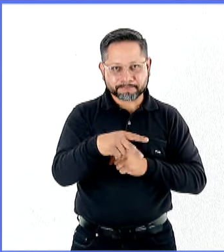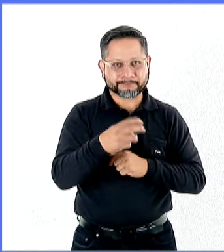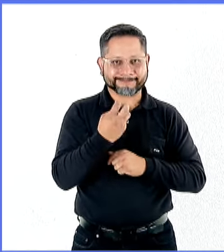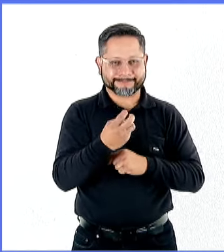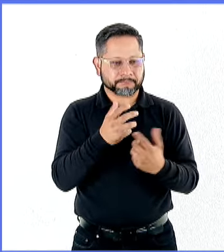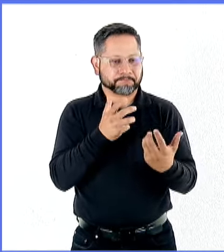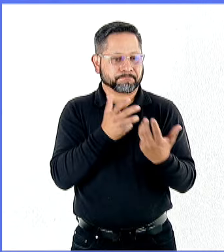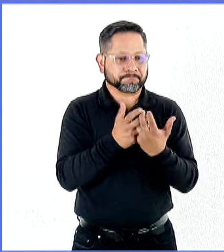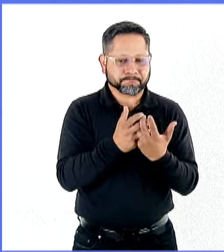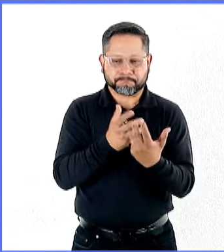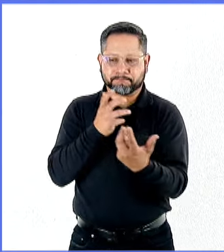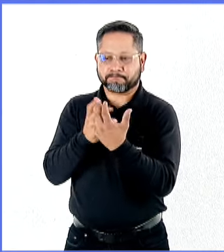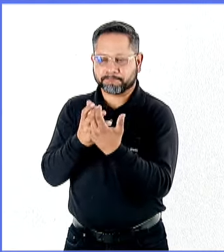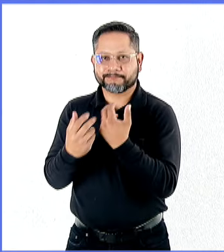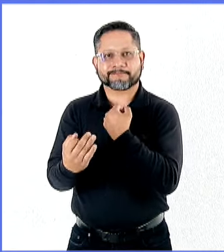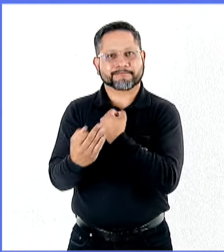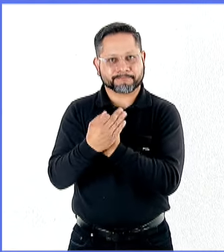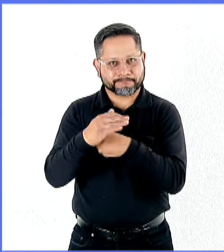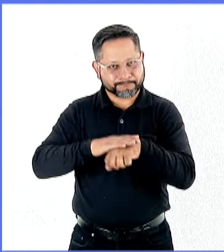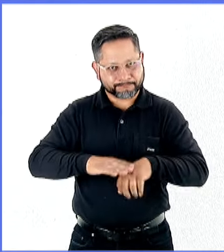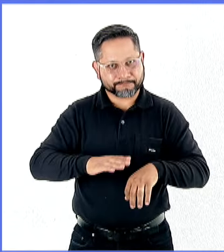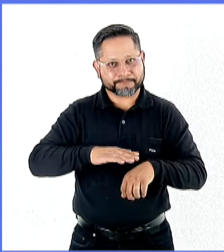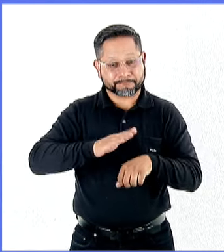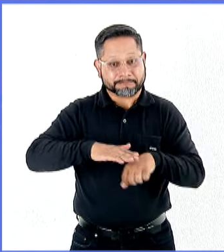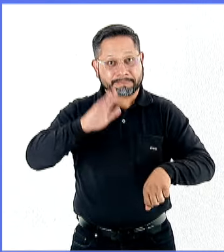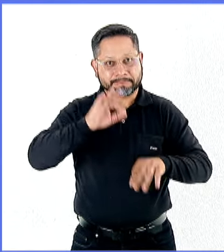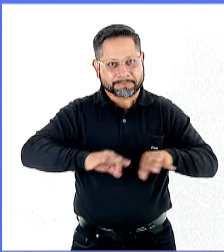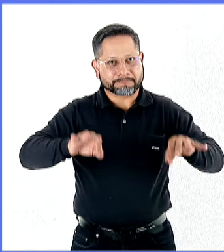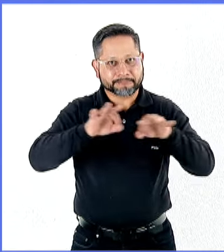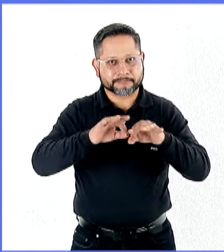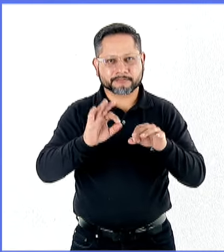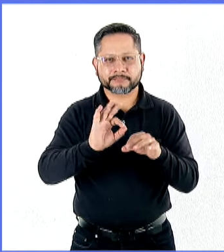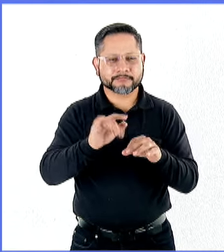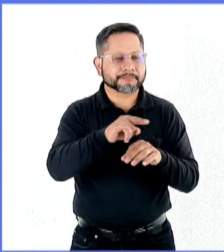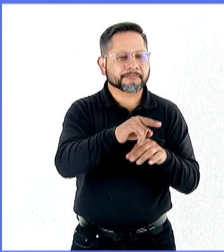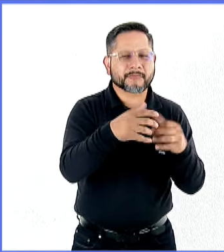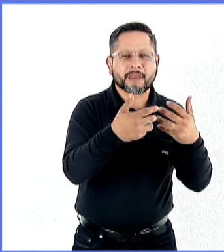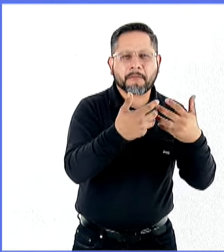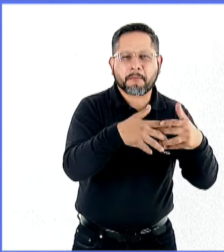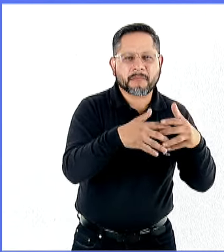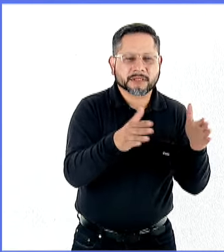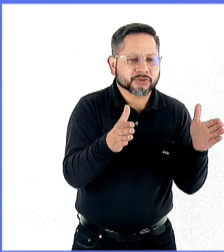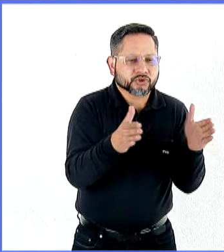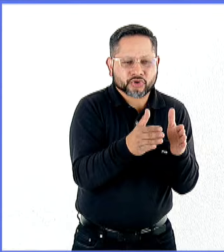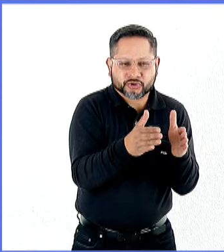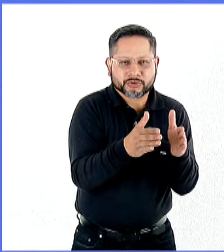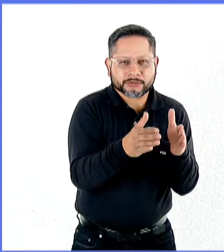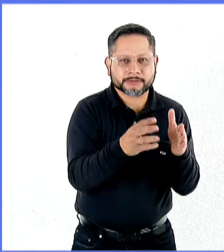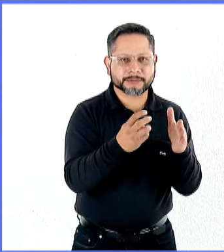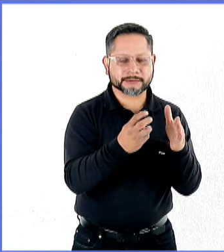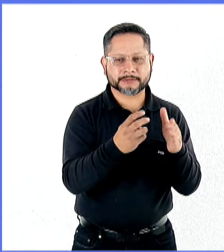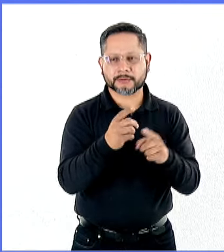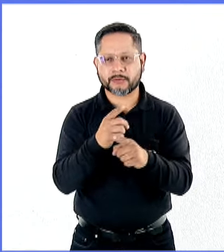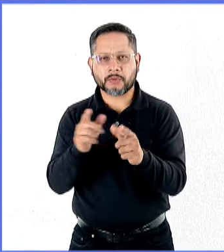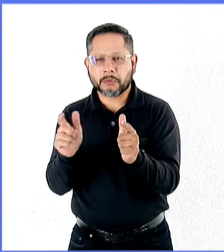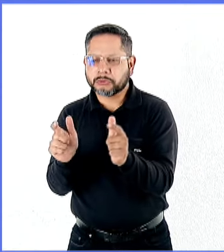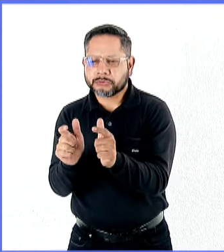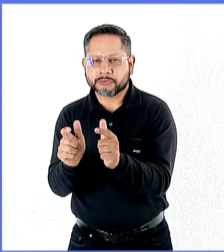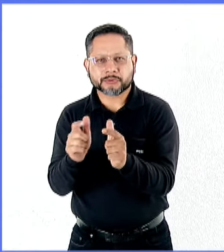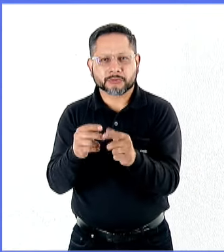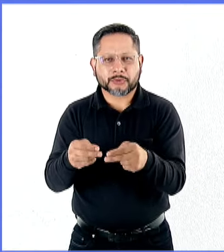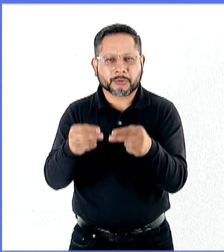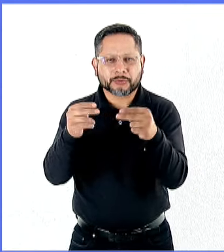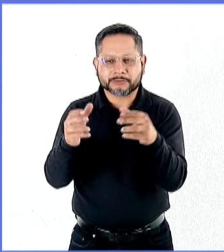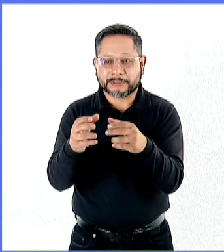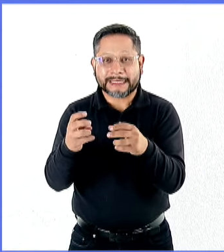tener muchos más beneficios que el país, algunos pequeños productores, pequeñas, medianas empresas pudieran convertirse en proveedores de estos